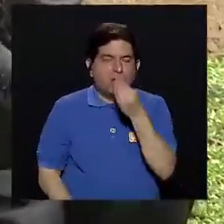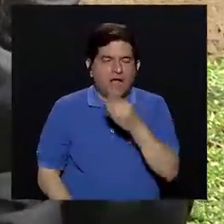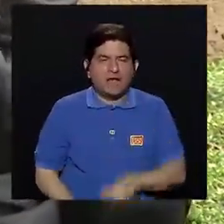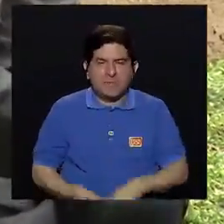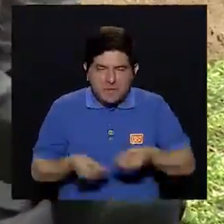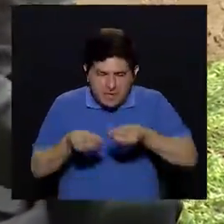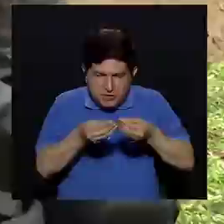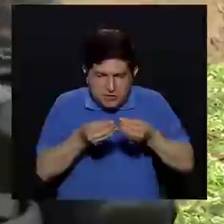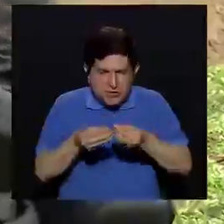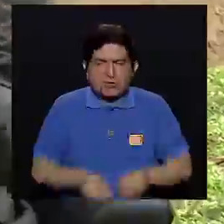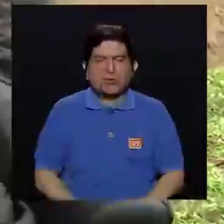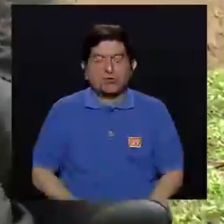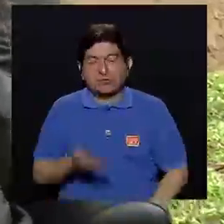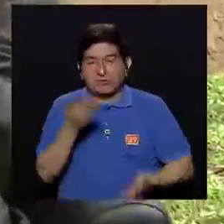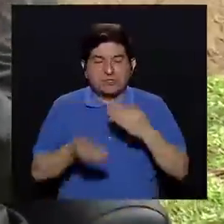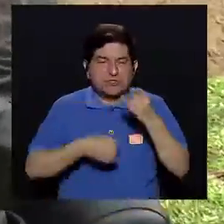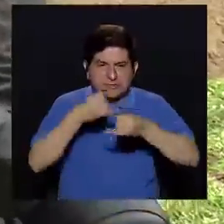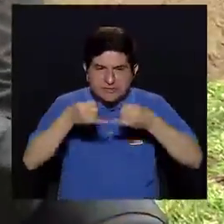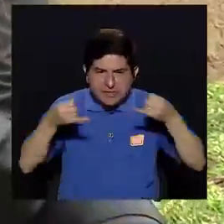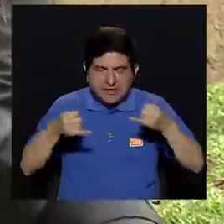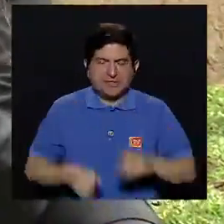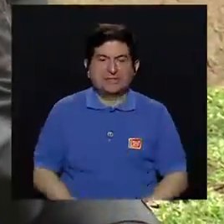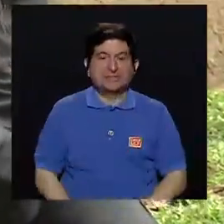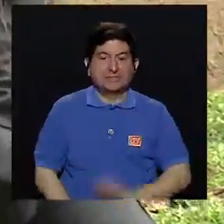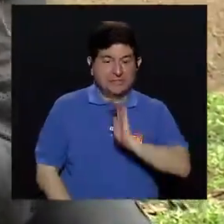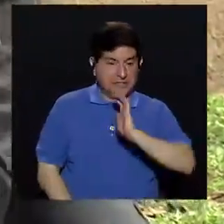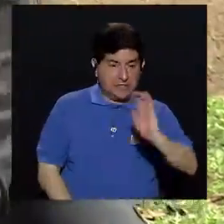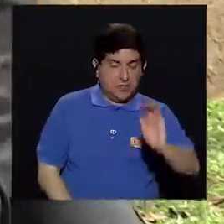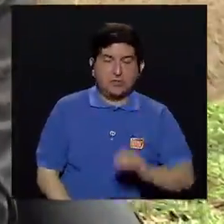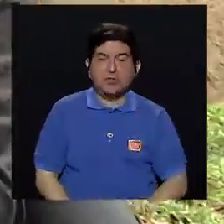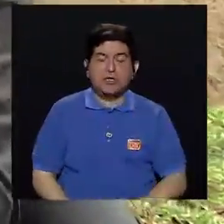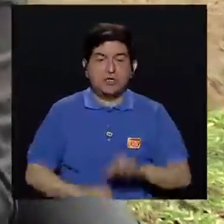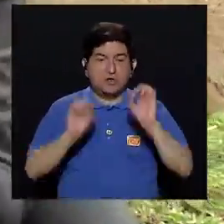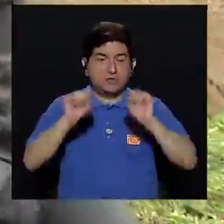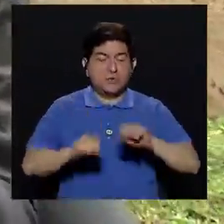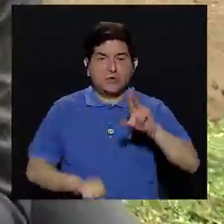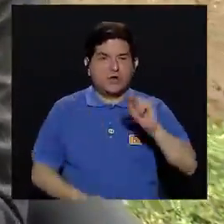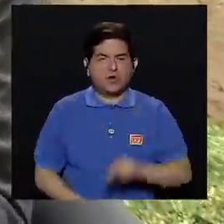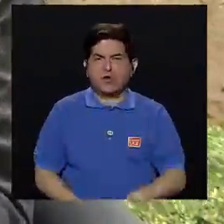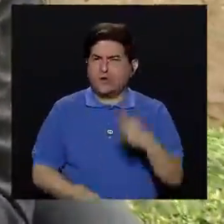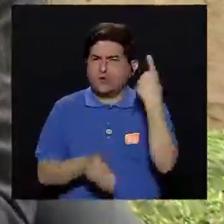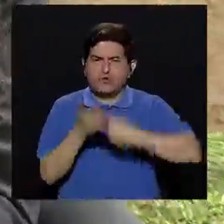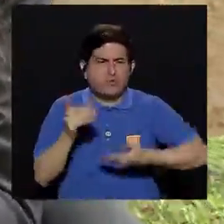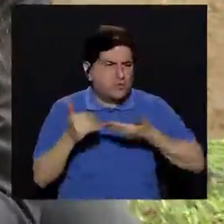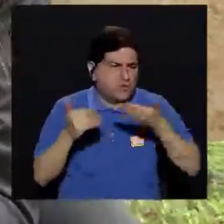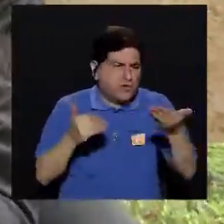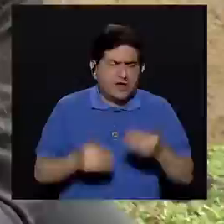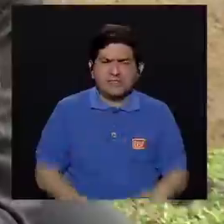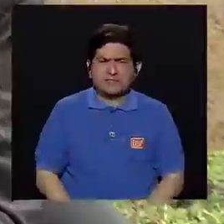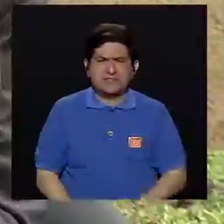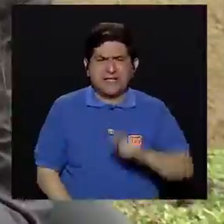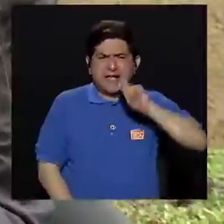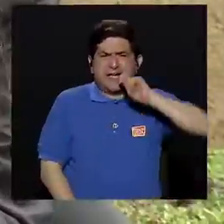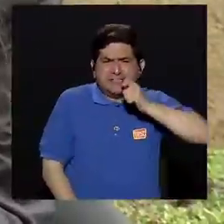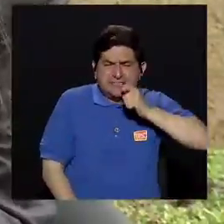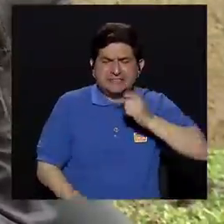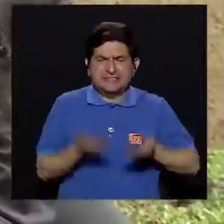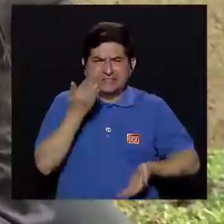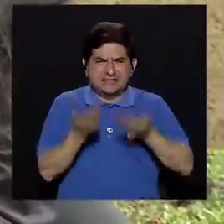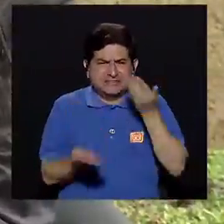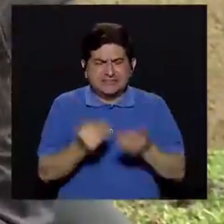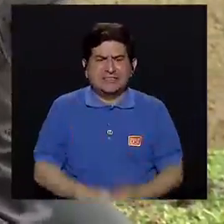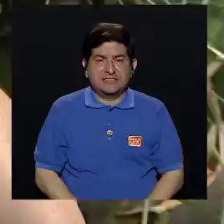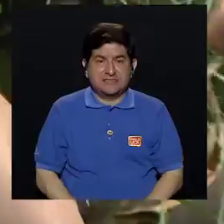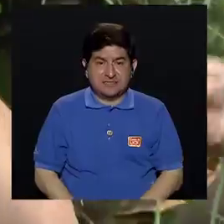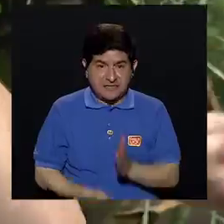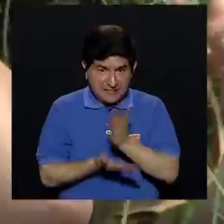purés, pastas, cositas suaves para que el niño no tome picaritas, por ejemplo, o algo muy tostado que le pueda...